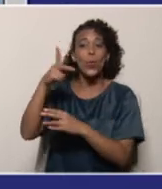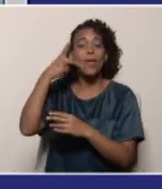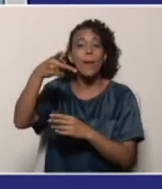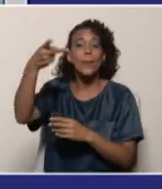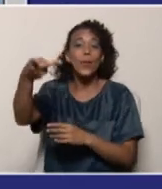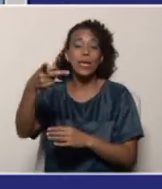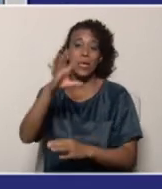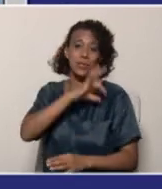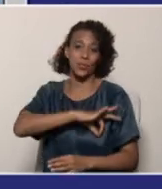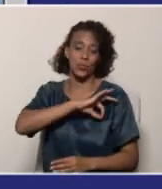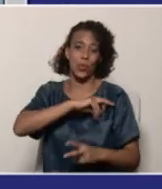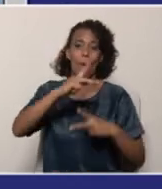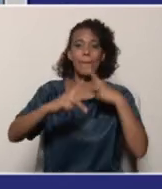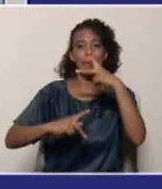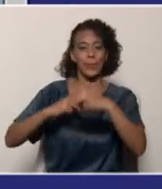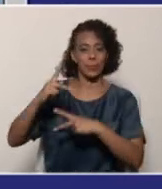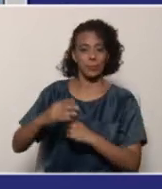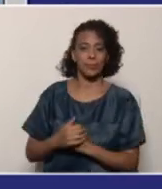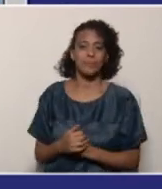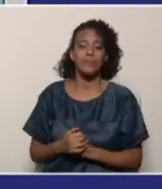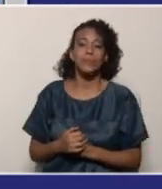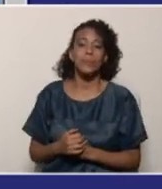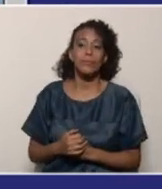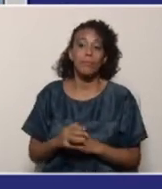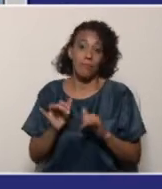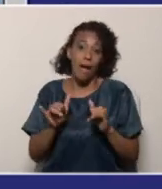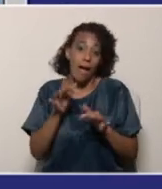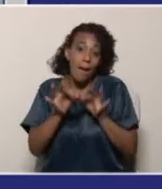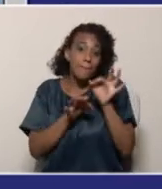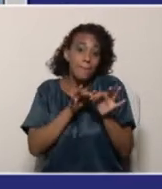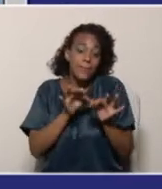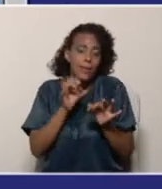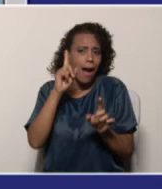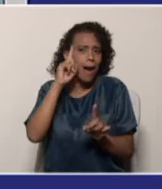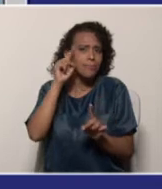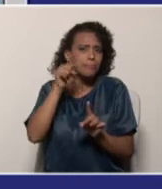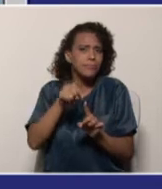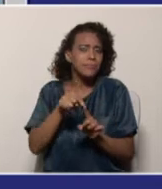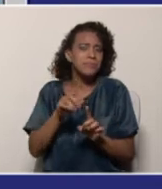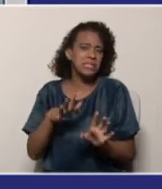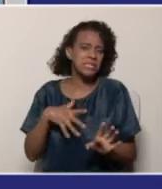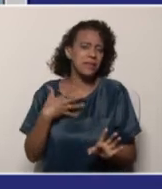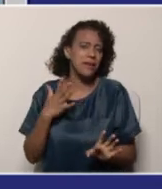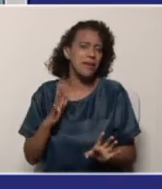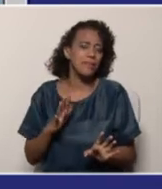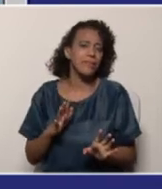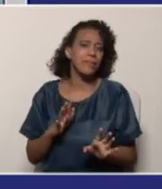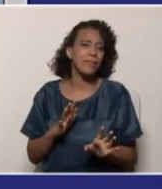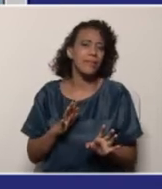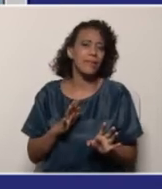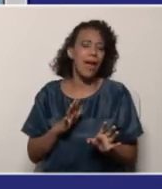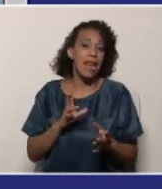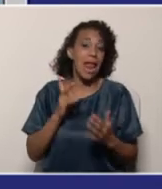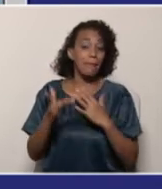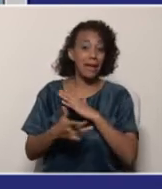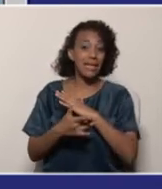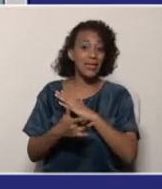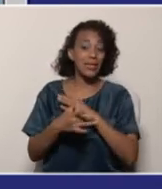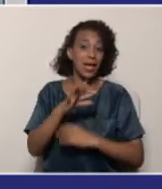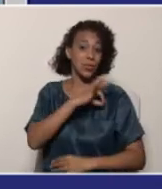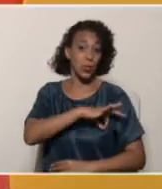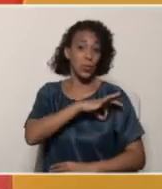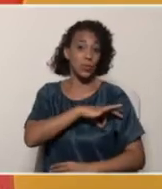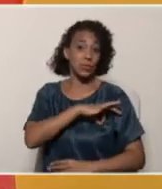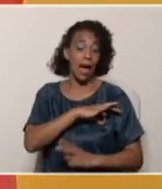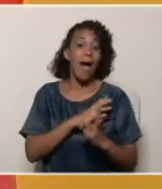política socioproductiva. Asimismo, en este sentido, consideramos que la parte tecnológica social